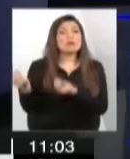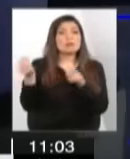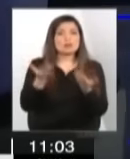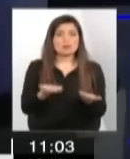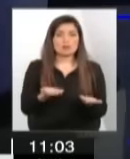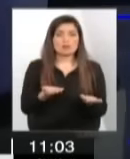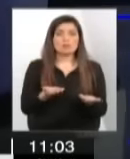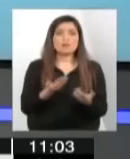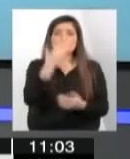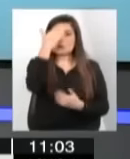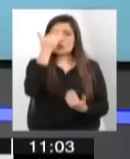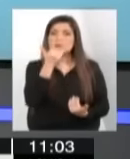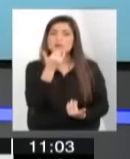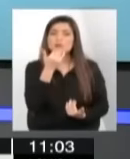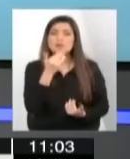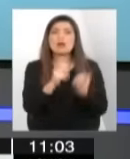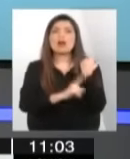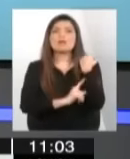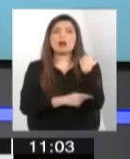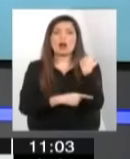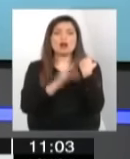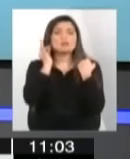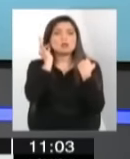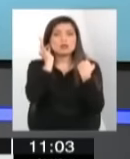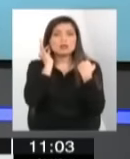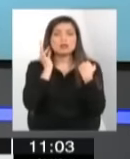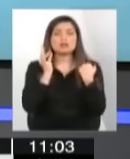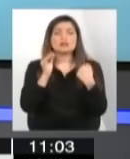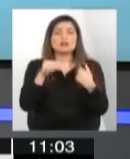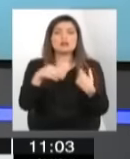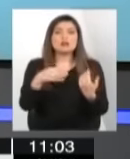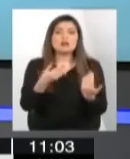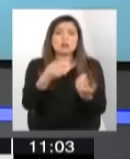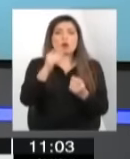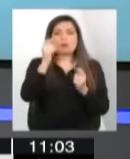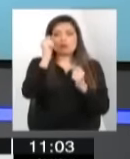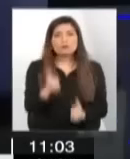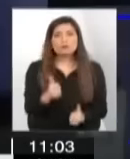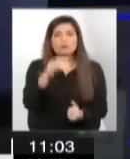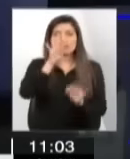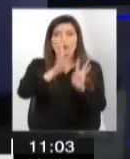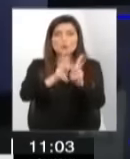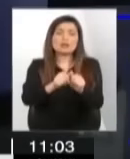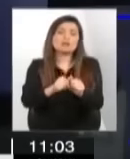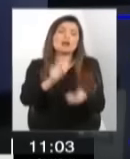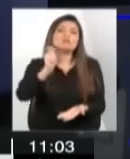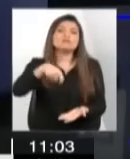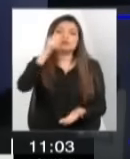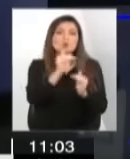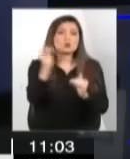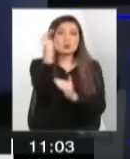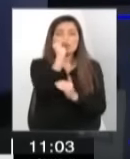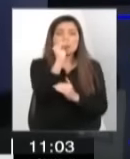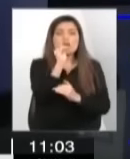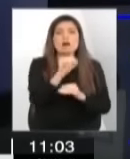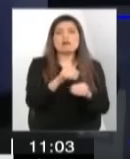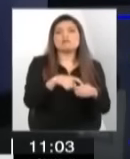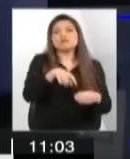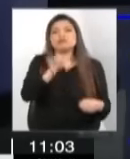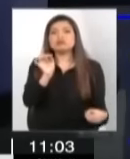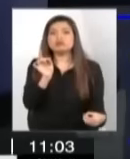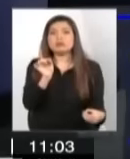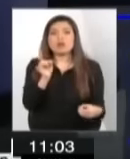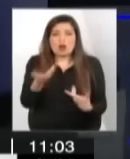Saludamos también a Marcela Concha, abogada experta en familia. Usted deja la Corte Suprema. Hoy día trabaja en un